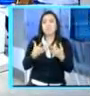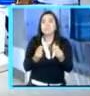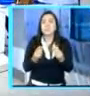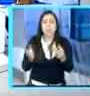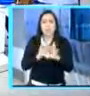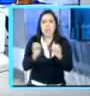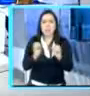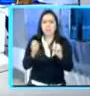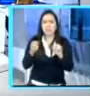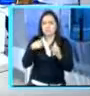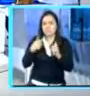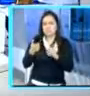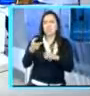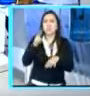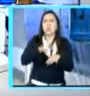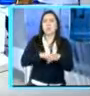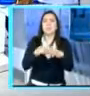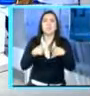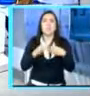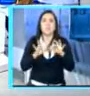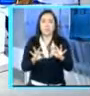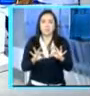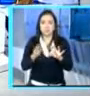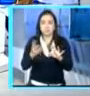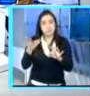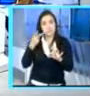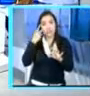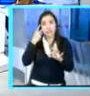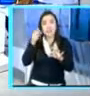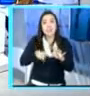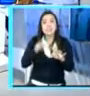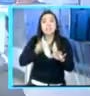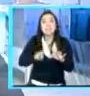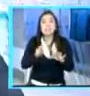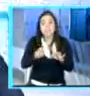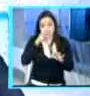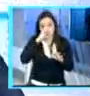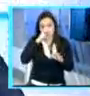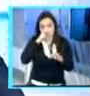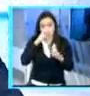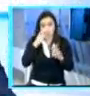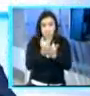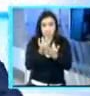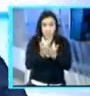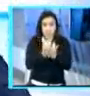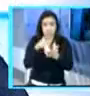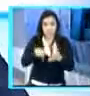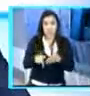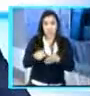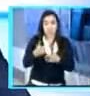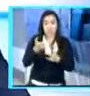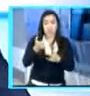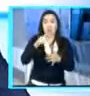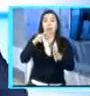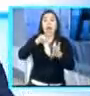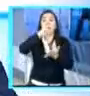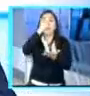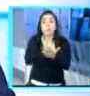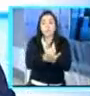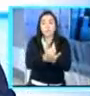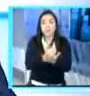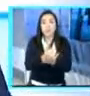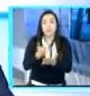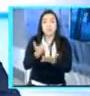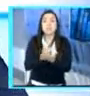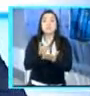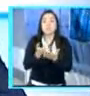pero ¿cómo se va a financiar luego este presupuesto que todavía se está a la espera que pase? El presupuesto, bueno, si se aprueba un nuevo presupuesto, que lo